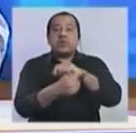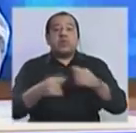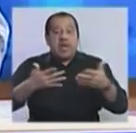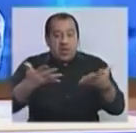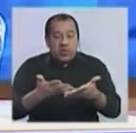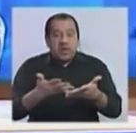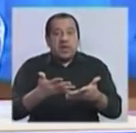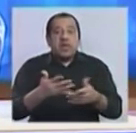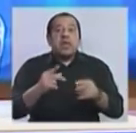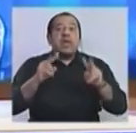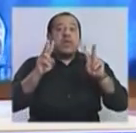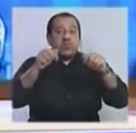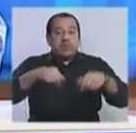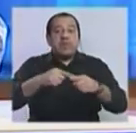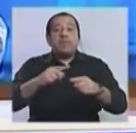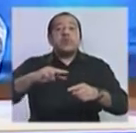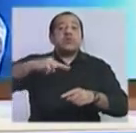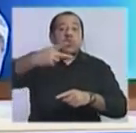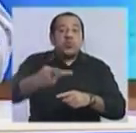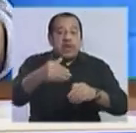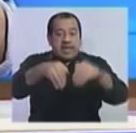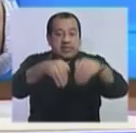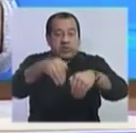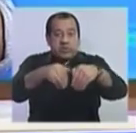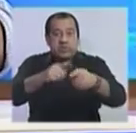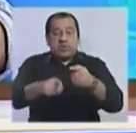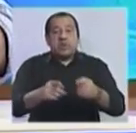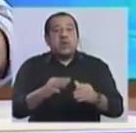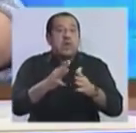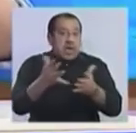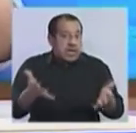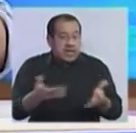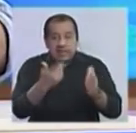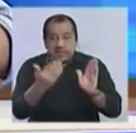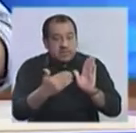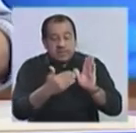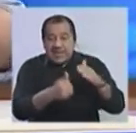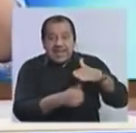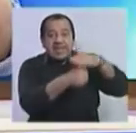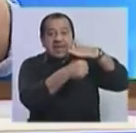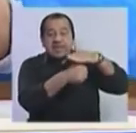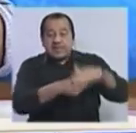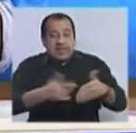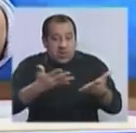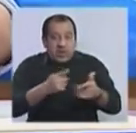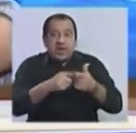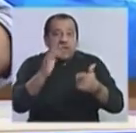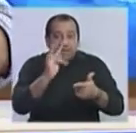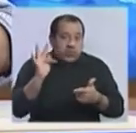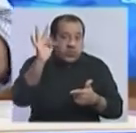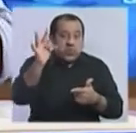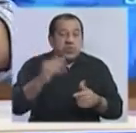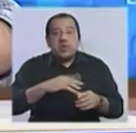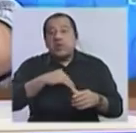en un punto hacia el balotage, en donde líderes vigentes, líderes futuros, todo el mundo